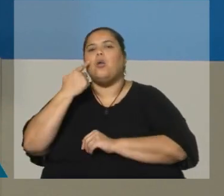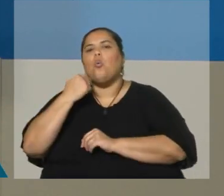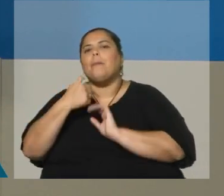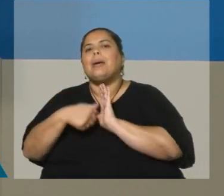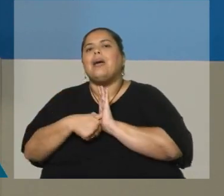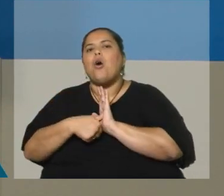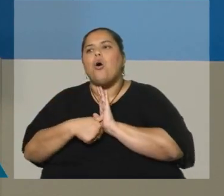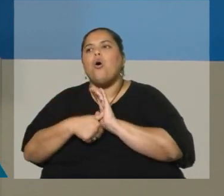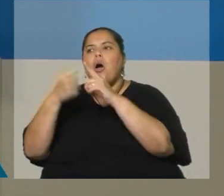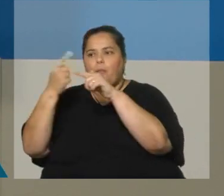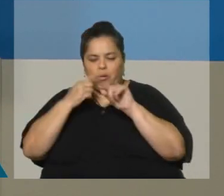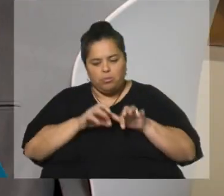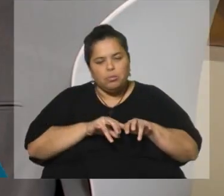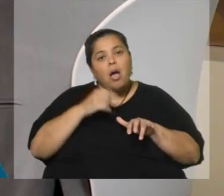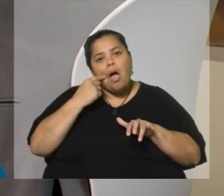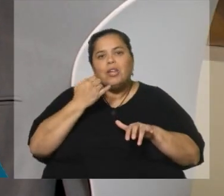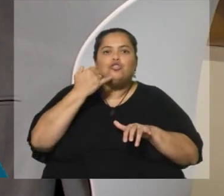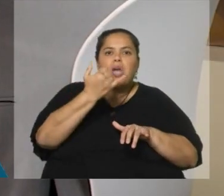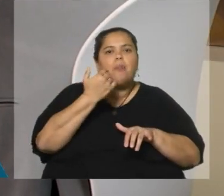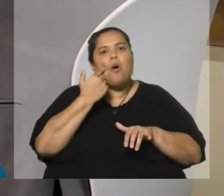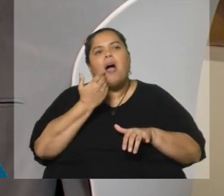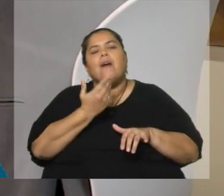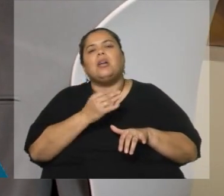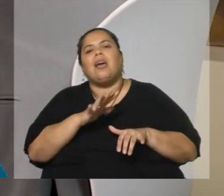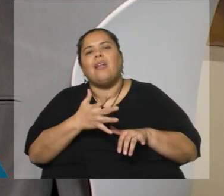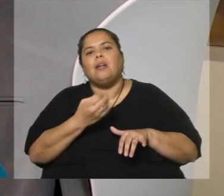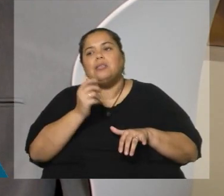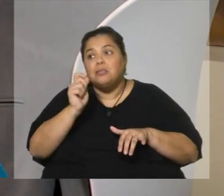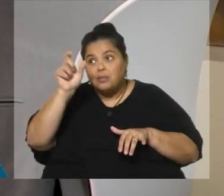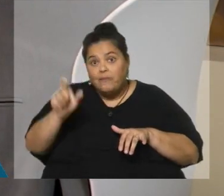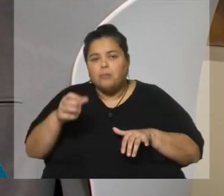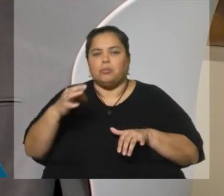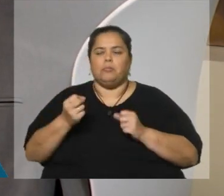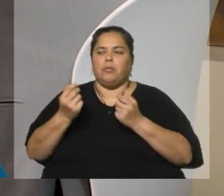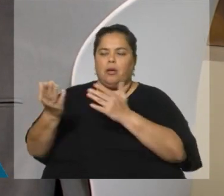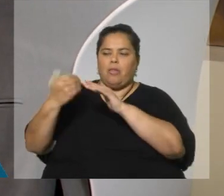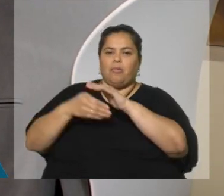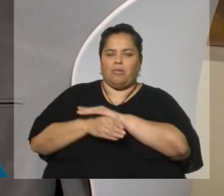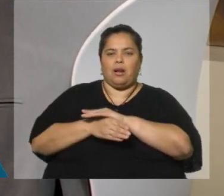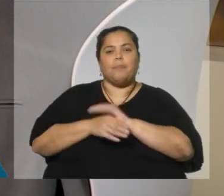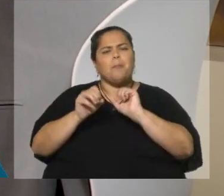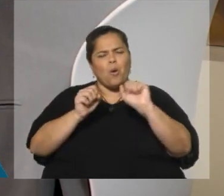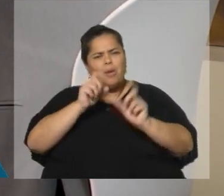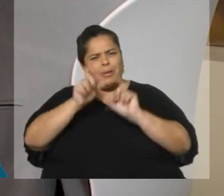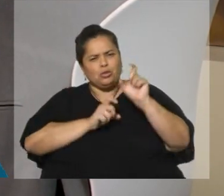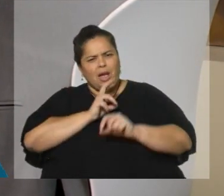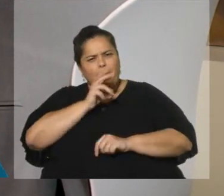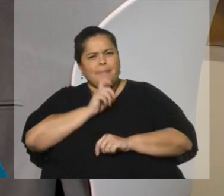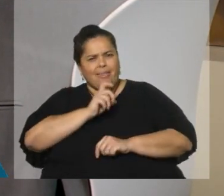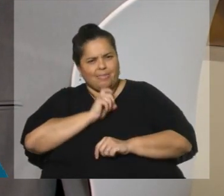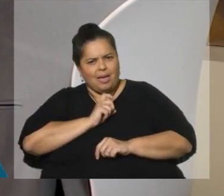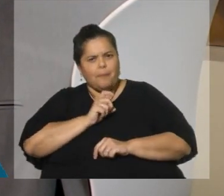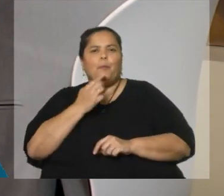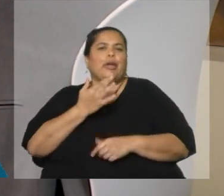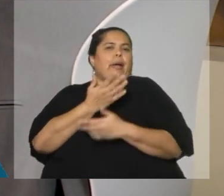procedamos a abrir la puerta y darle la información. Agual, ¿se calculan estas cosas que puede haber gente que mienta? O en los resultados finales, ¿ustedes